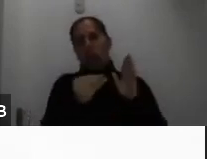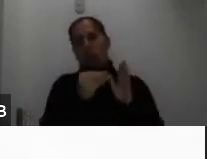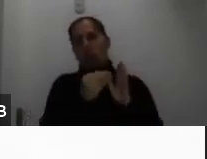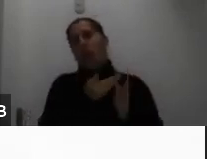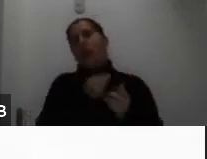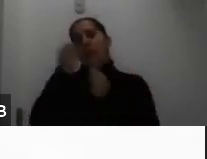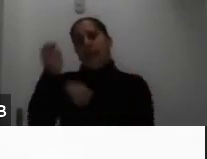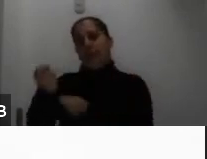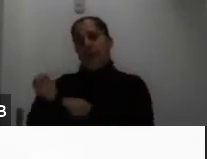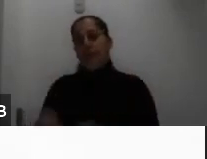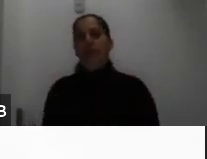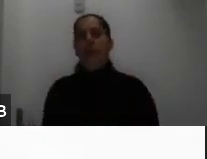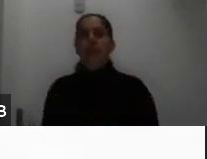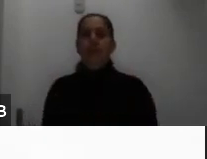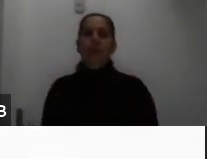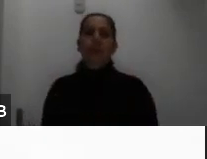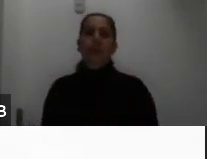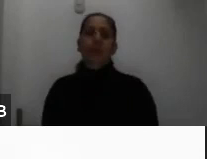muchas veces